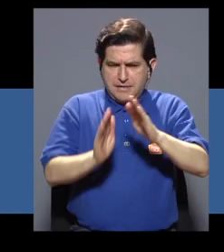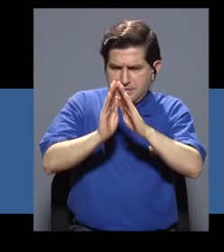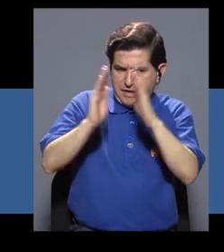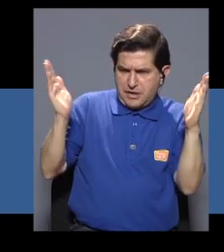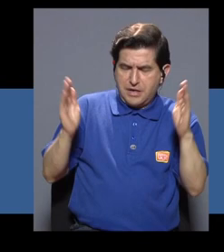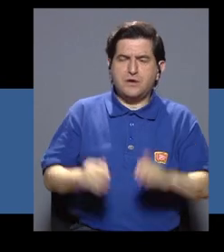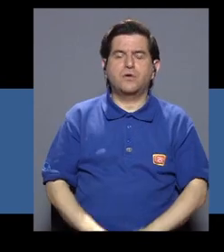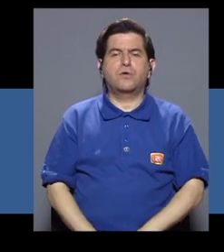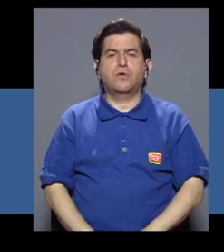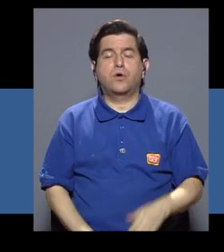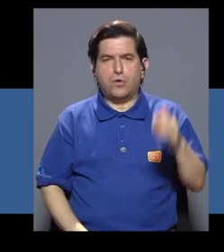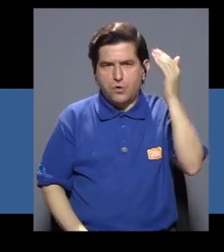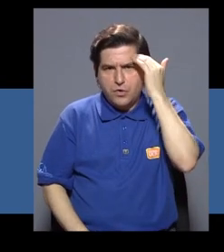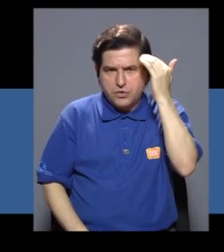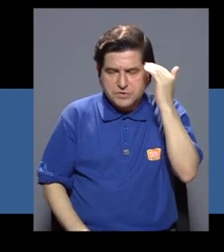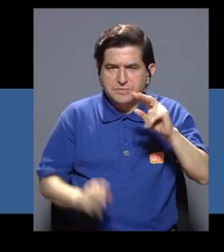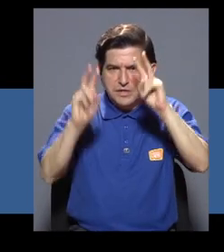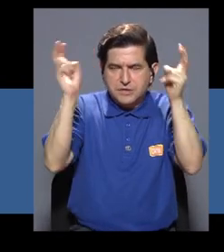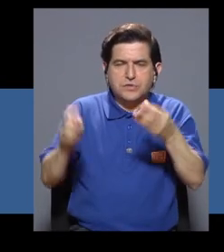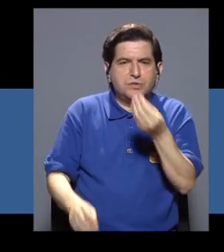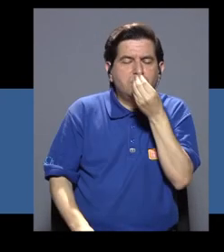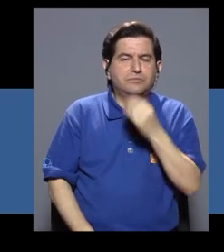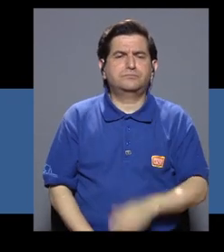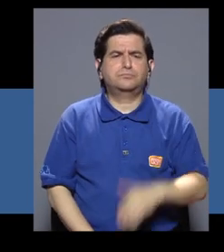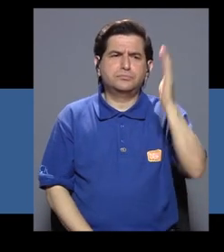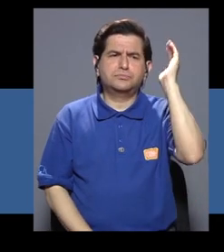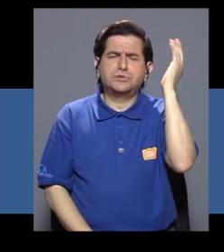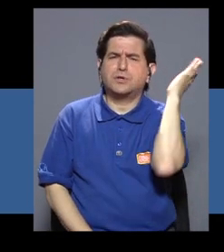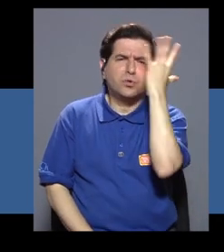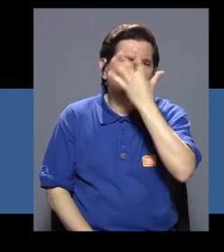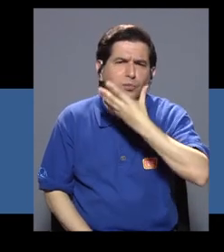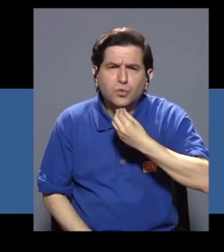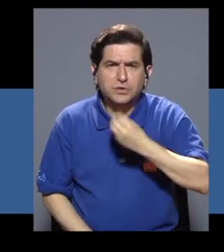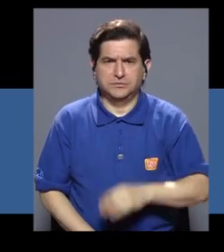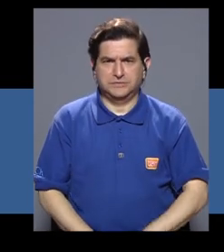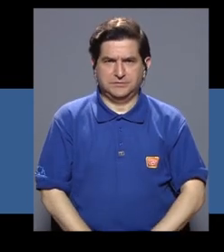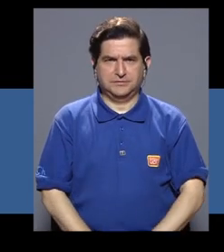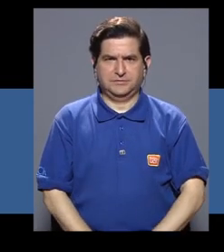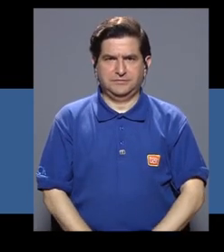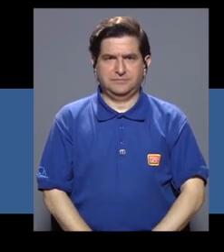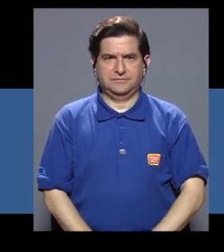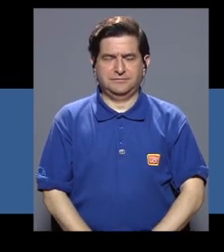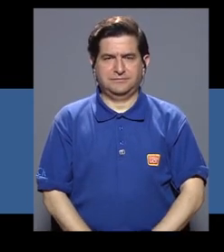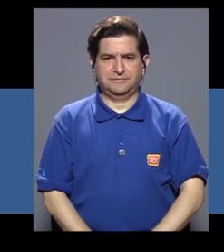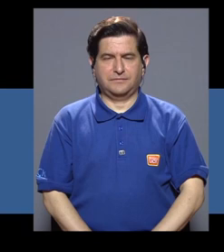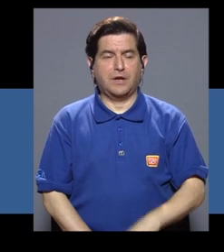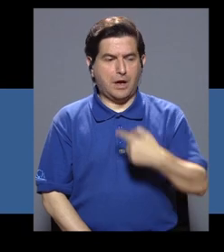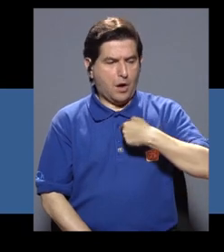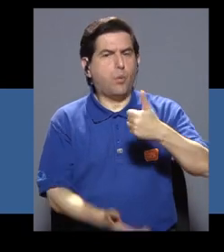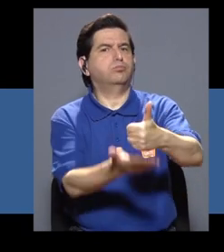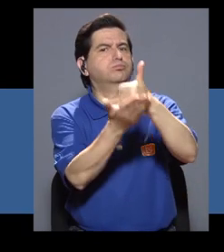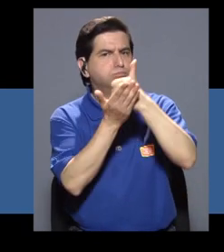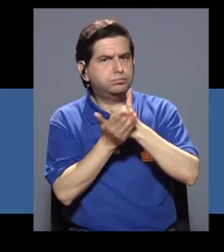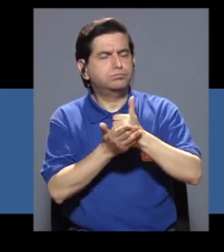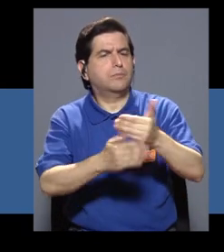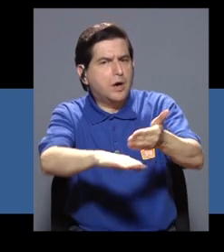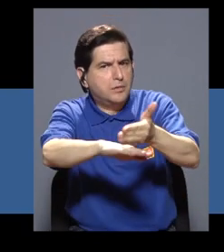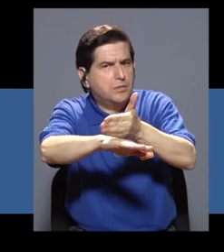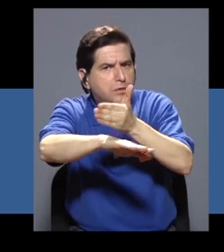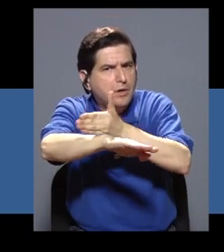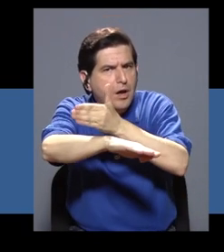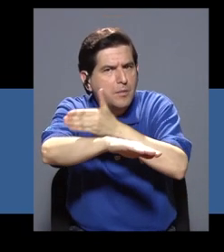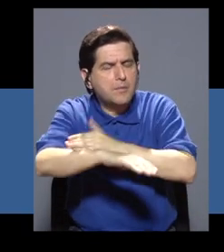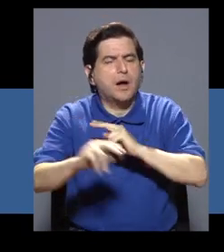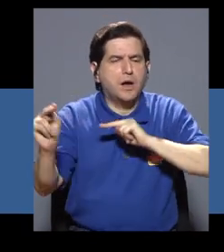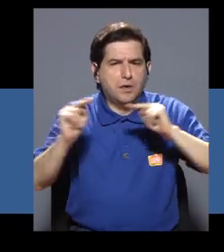conocimiento en el tema alimentación. Bueno, las charlas son muy bonitas, lo ayuda a uno para mejorar lo que es